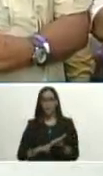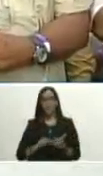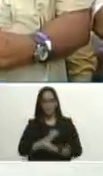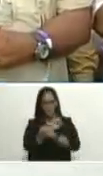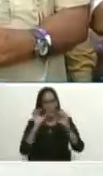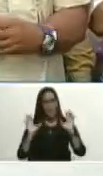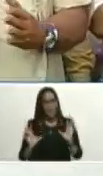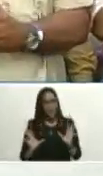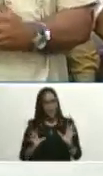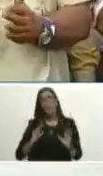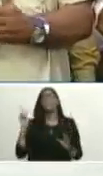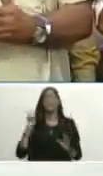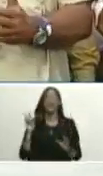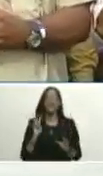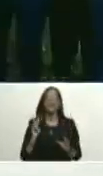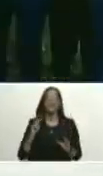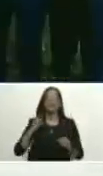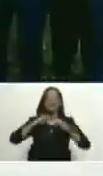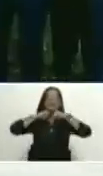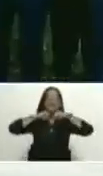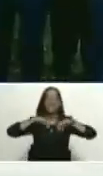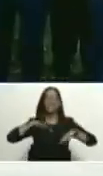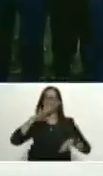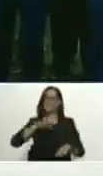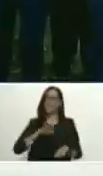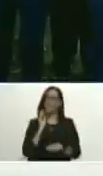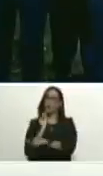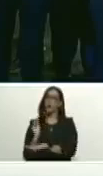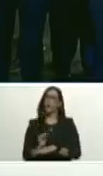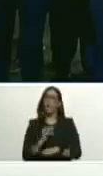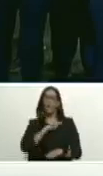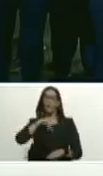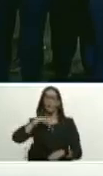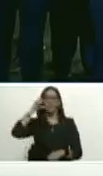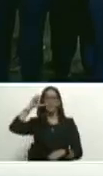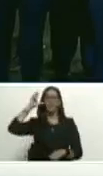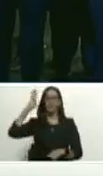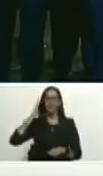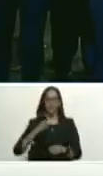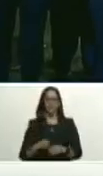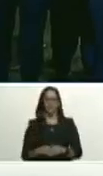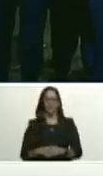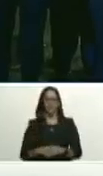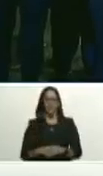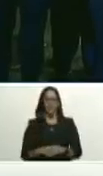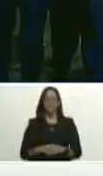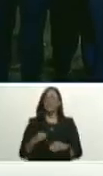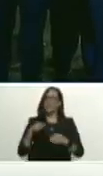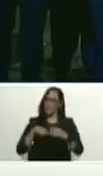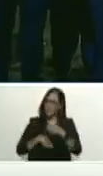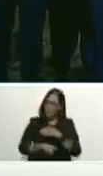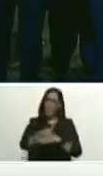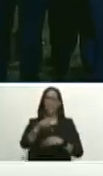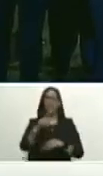claros Venezuela está bendita está protegida por nuestro Dios el Creador y para allá vamos